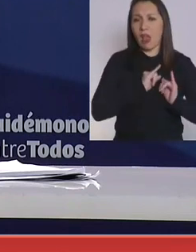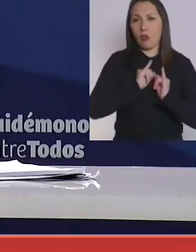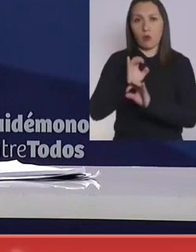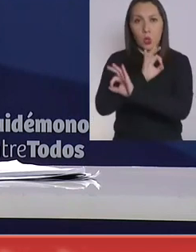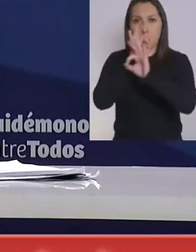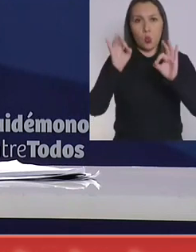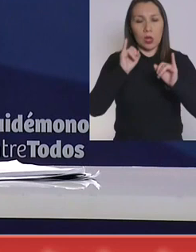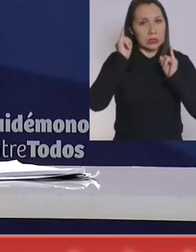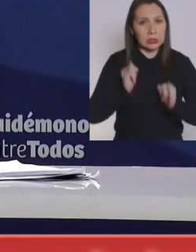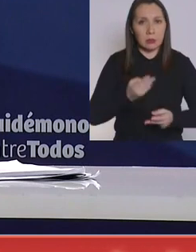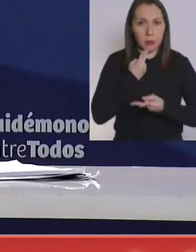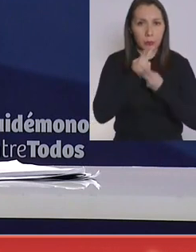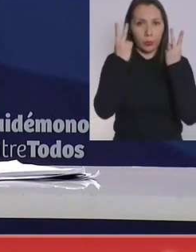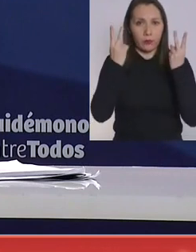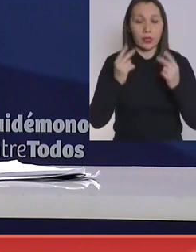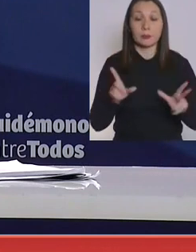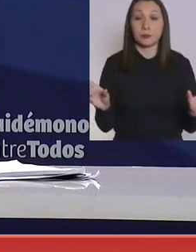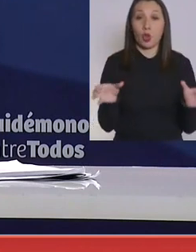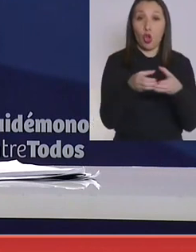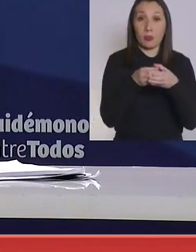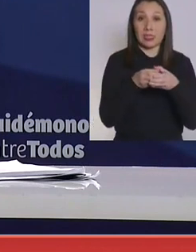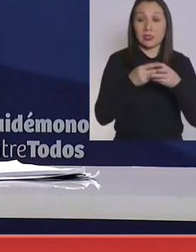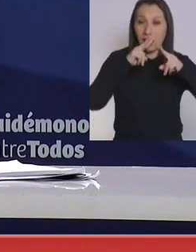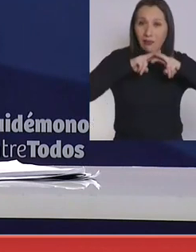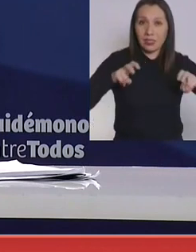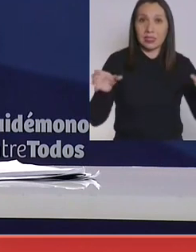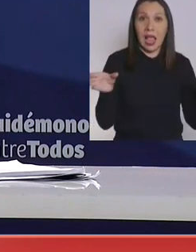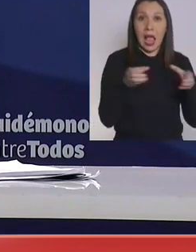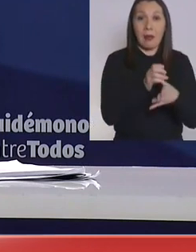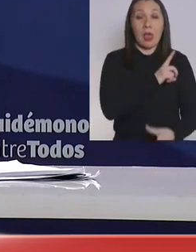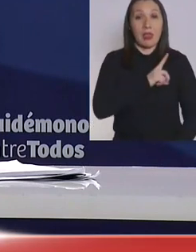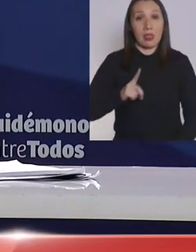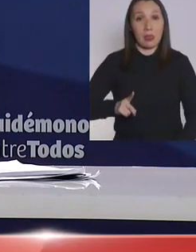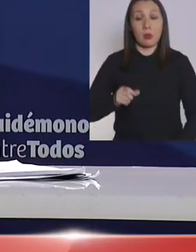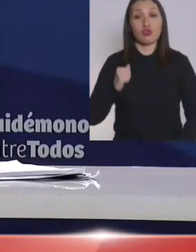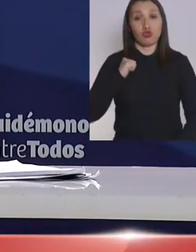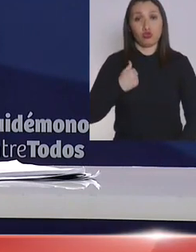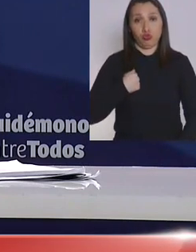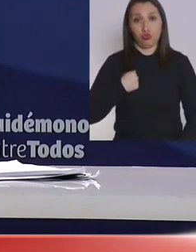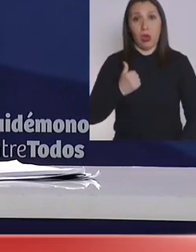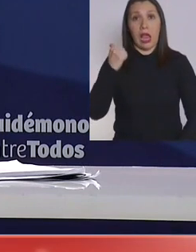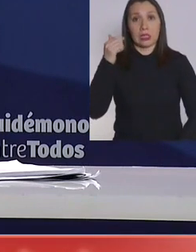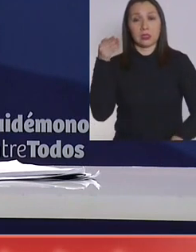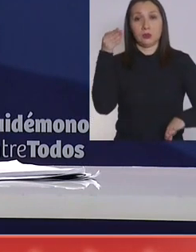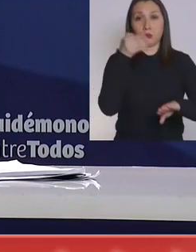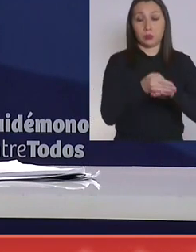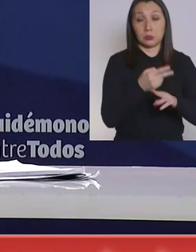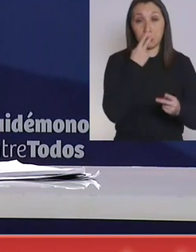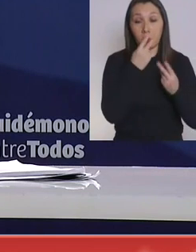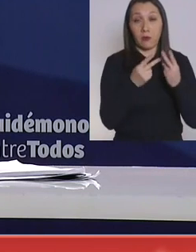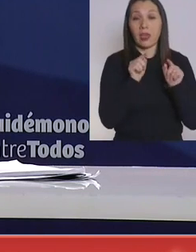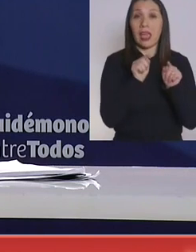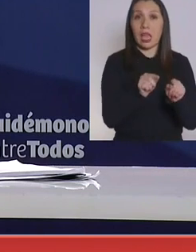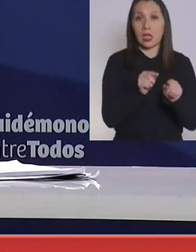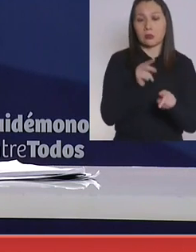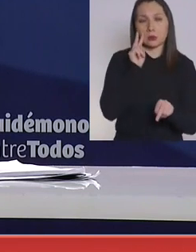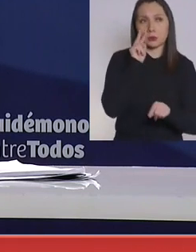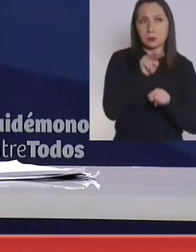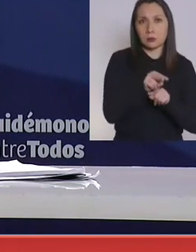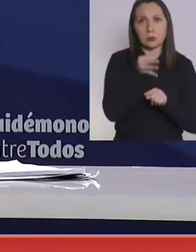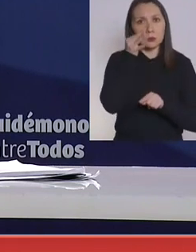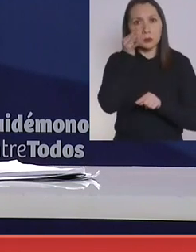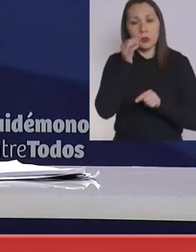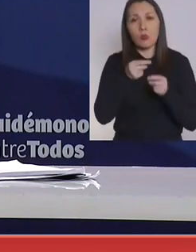nunca. La Comisión Investigadora de la Cámara de Diputados a la cual asistí ayer y por lo que veo es observada